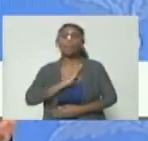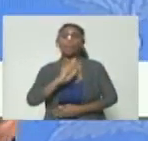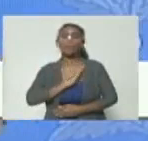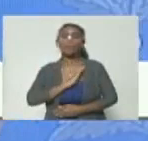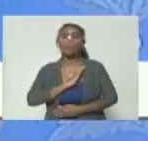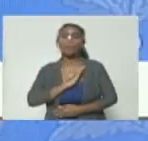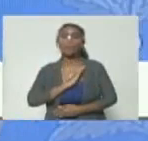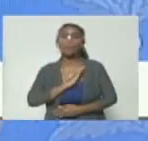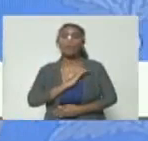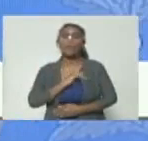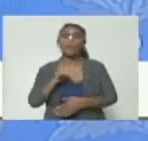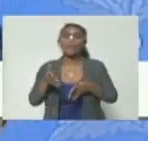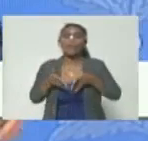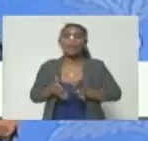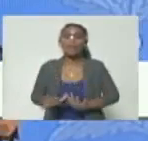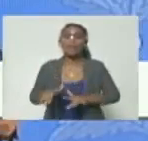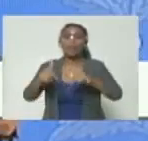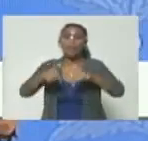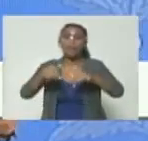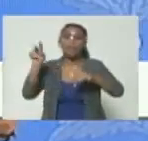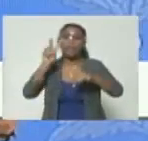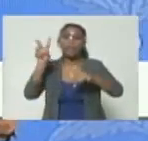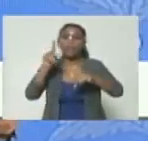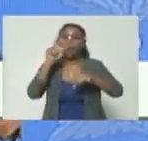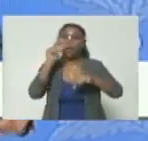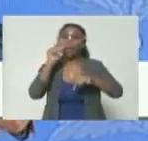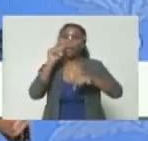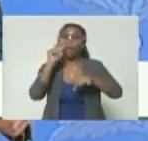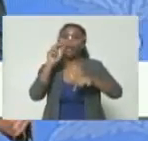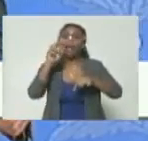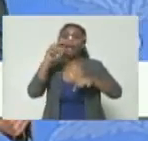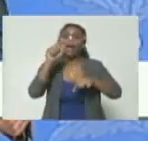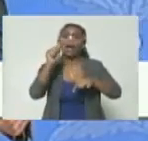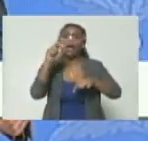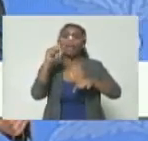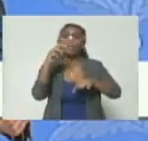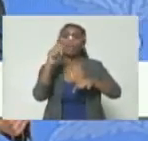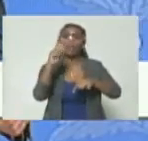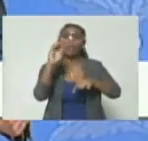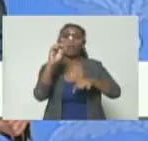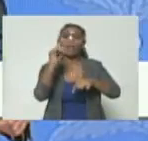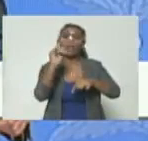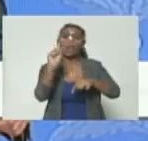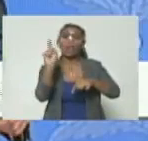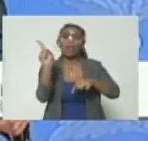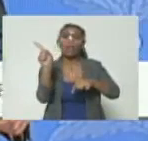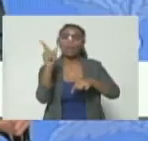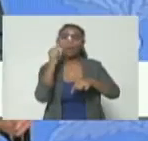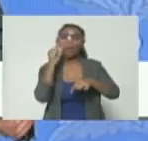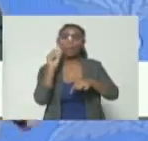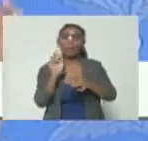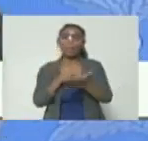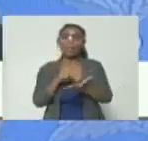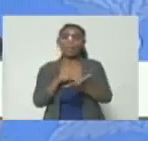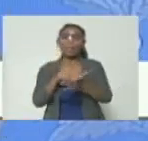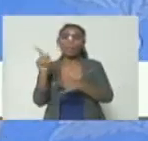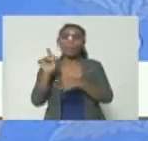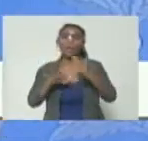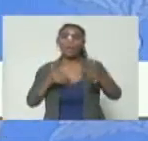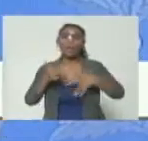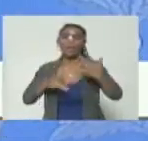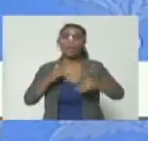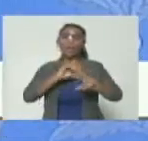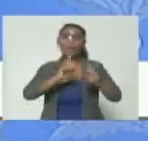del nacido en Venezuela Antonio Itriago estuvo involucrada en todos los eventos